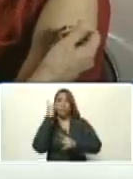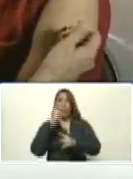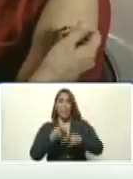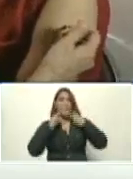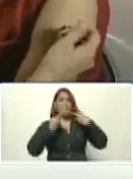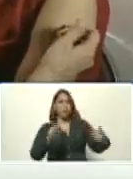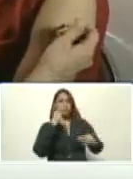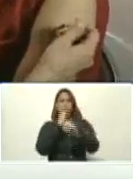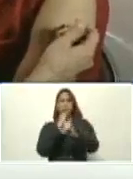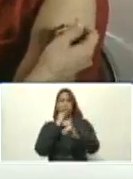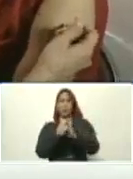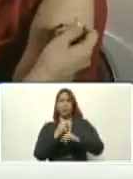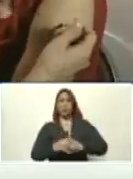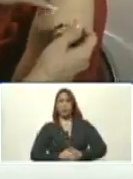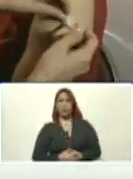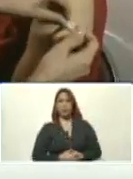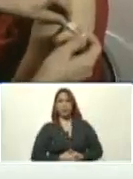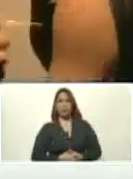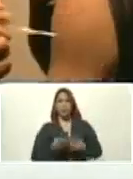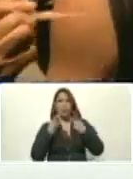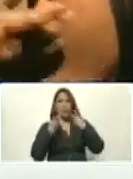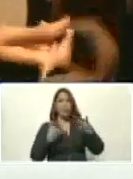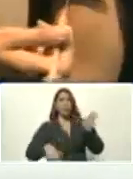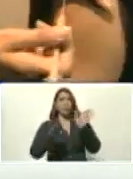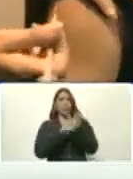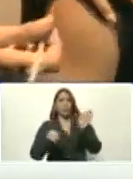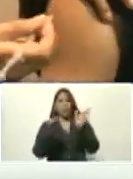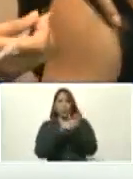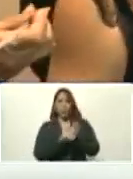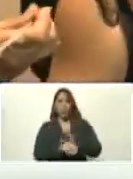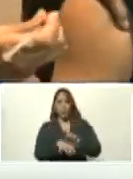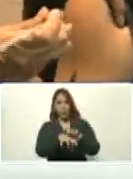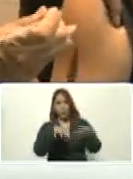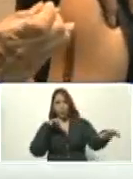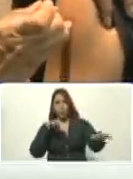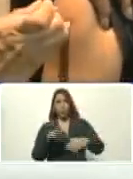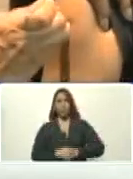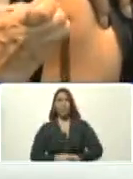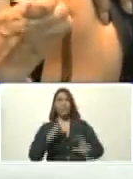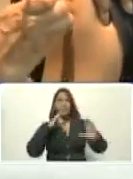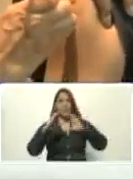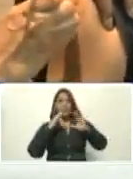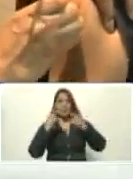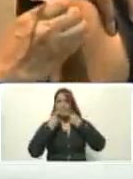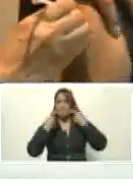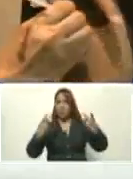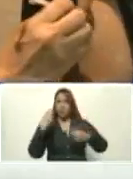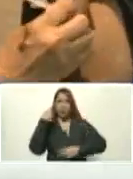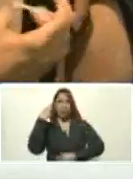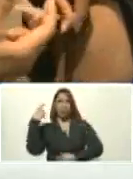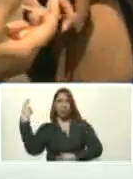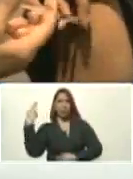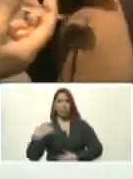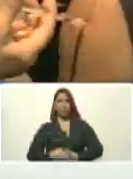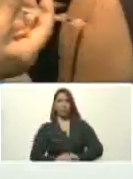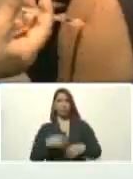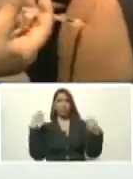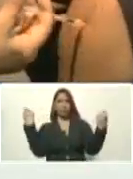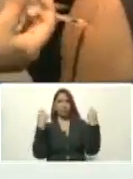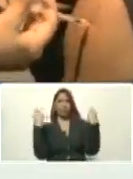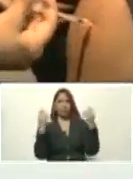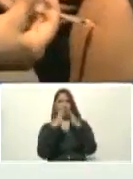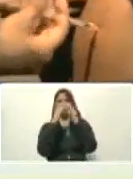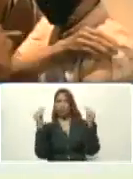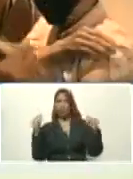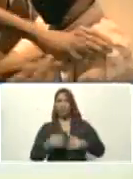en las redes sociales. Y lo repitamos por miles. En los medios de comunicación, en la radio, en la prensa, en todos